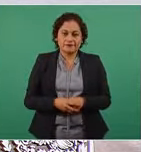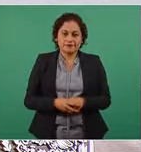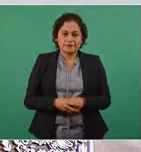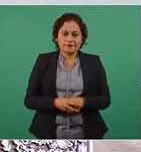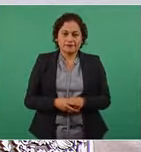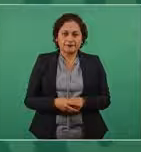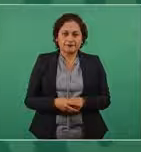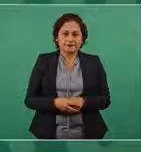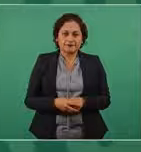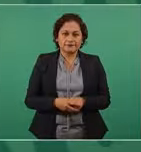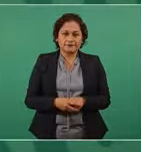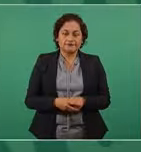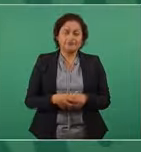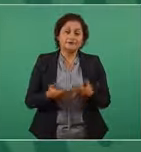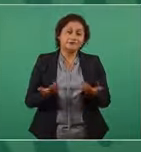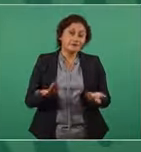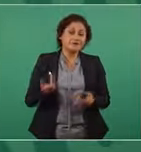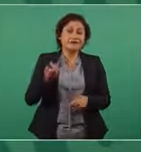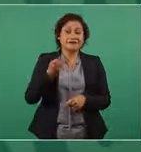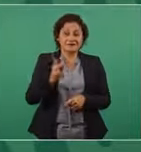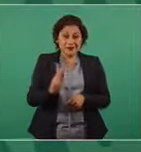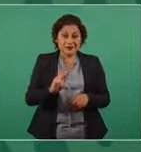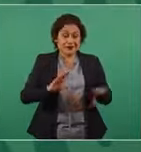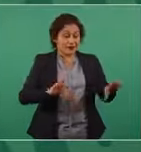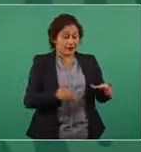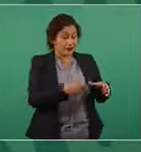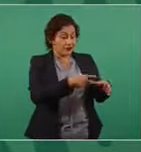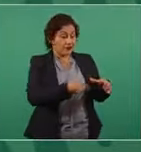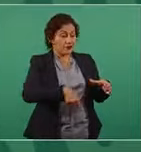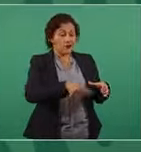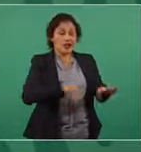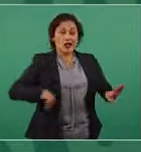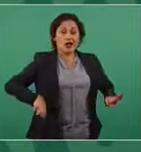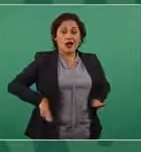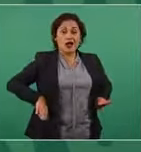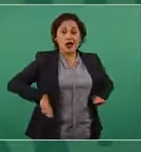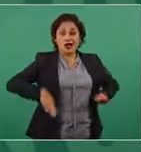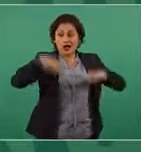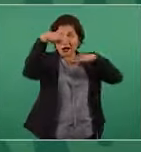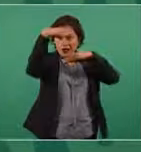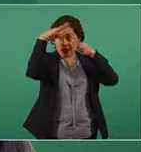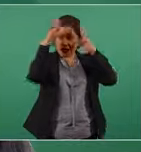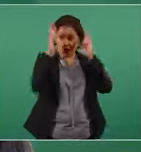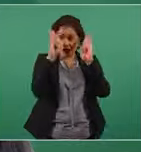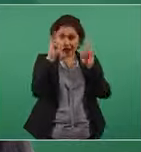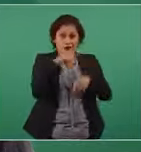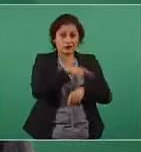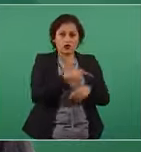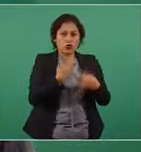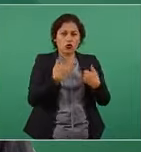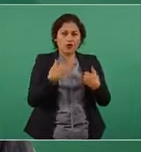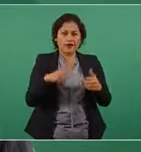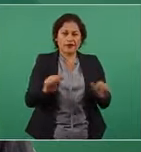pero en la mentalidad conservadora reaccionaria esto no se alcanza a entender